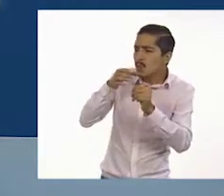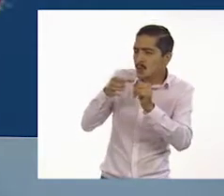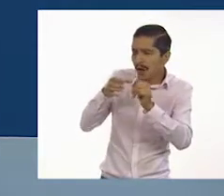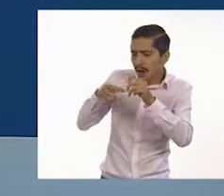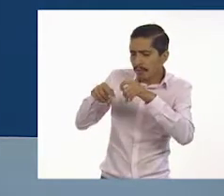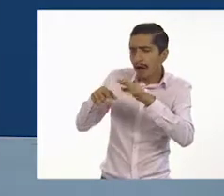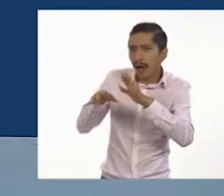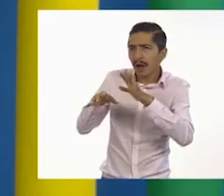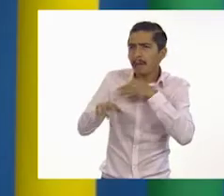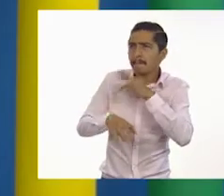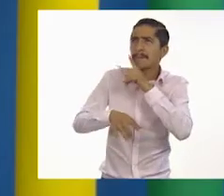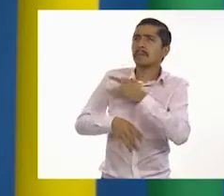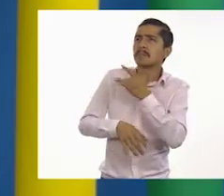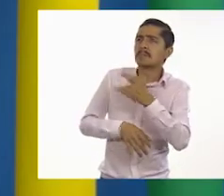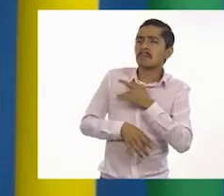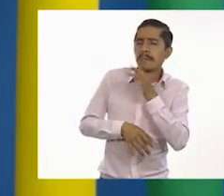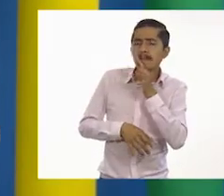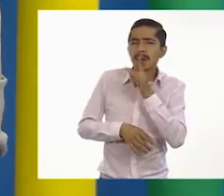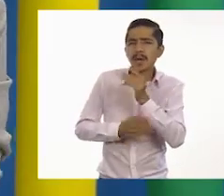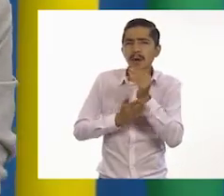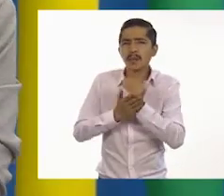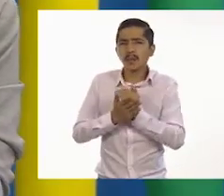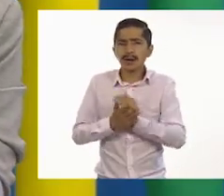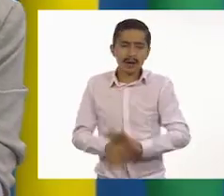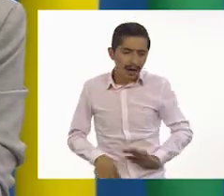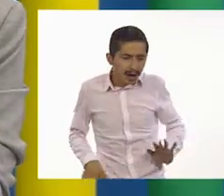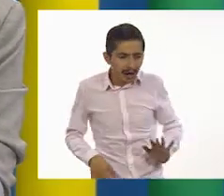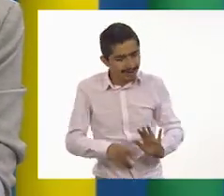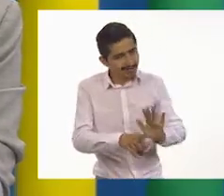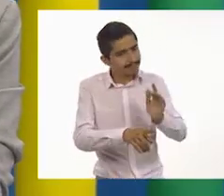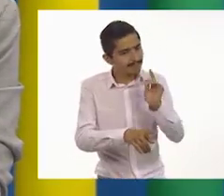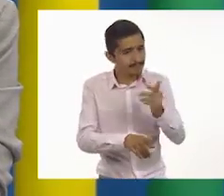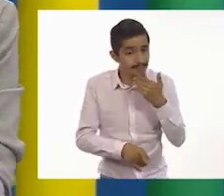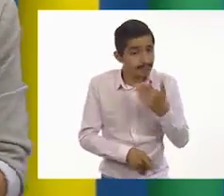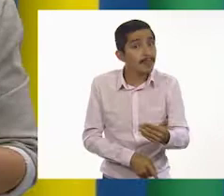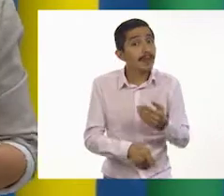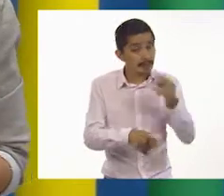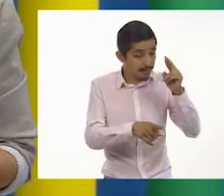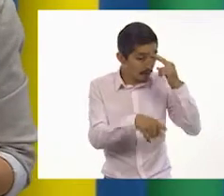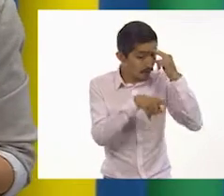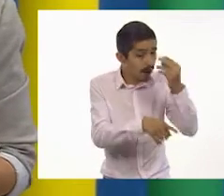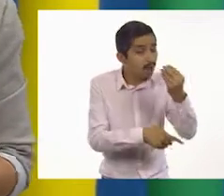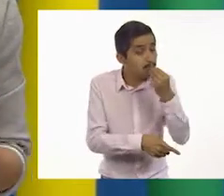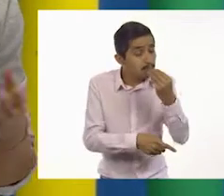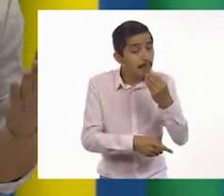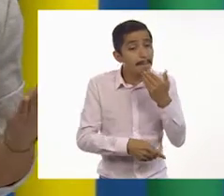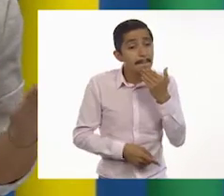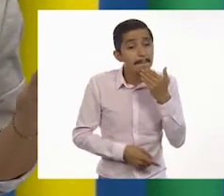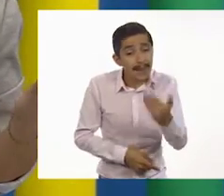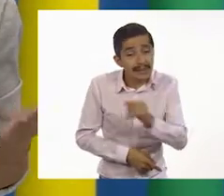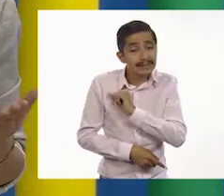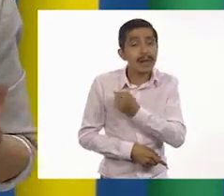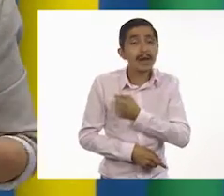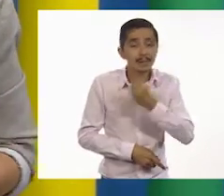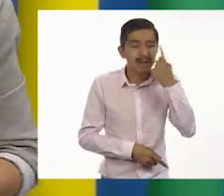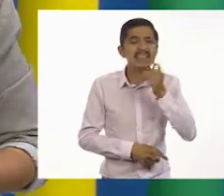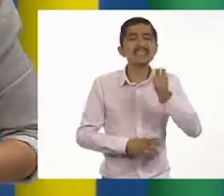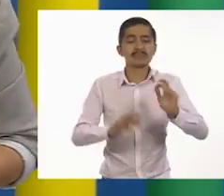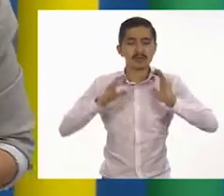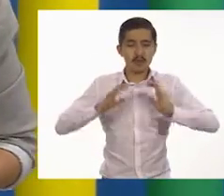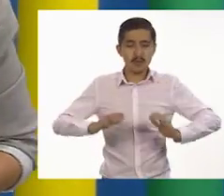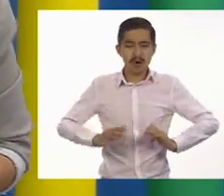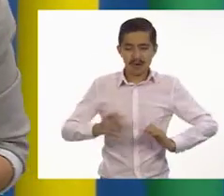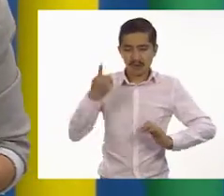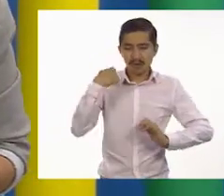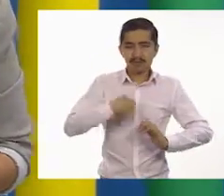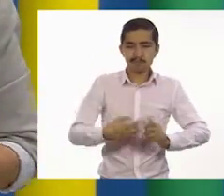un poco mejor. Menos mal, Ton, menos mal. Recuerda que debemos alimentarnos correctamente para que nuestro cuerpo funcione